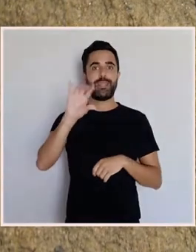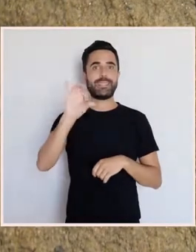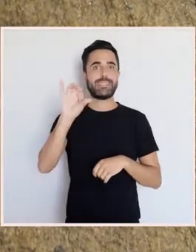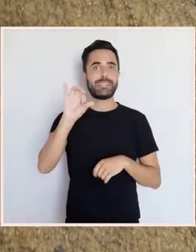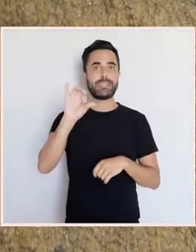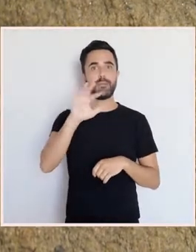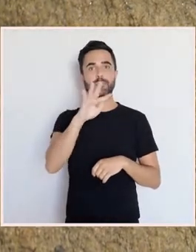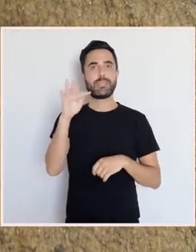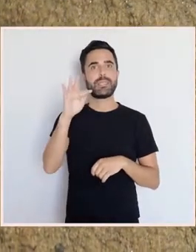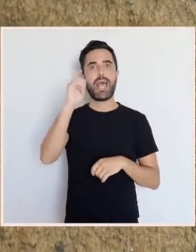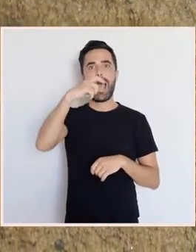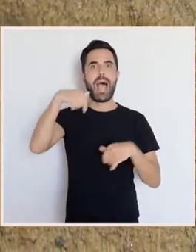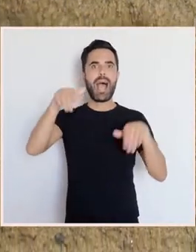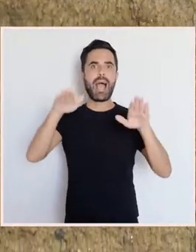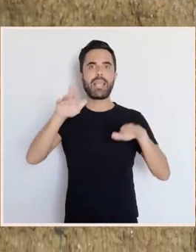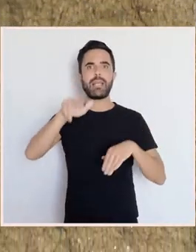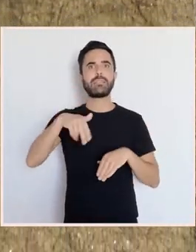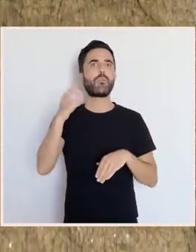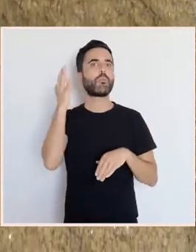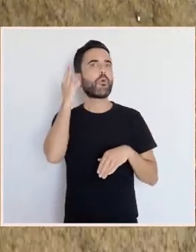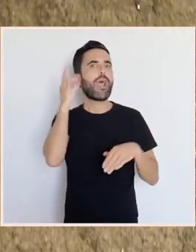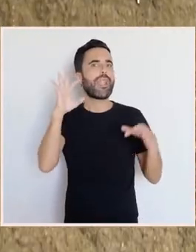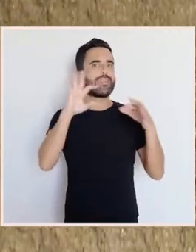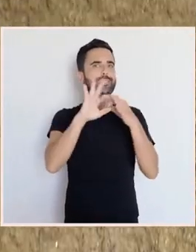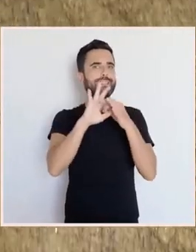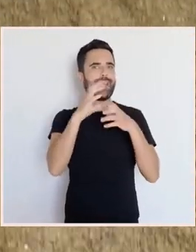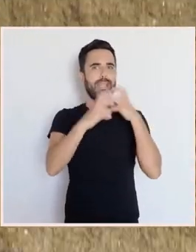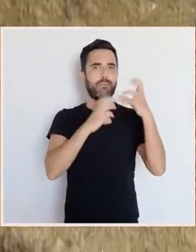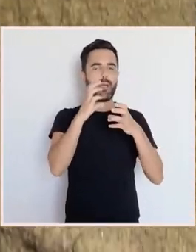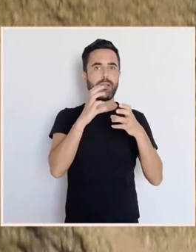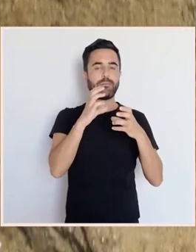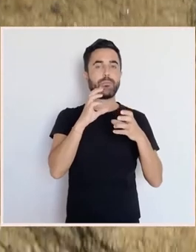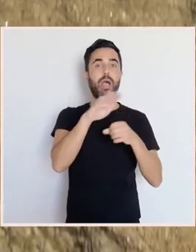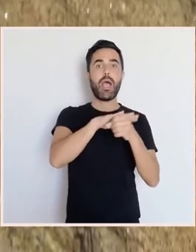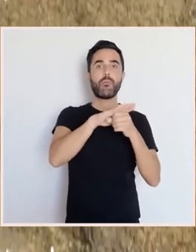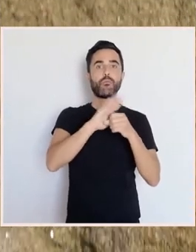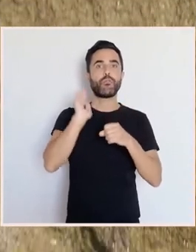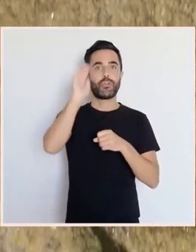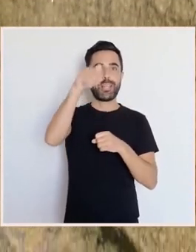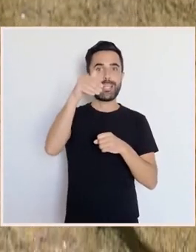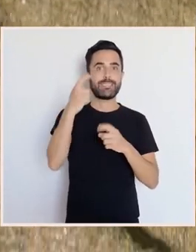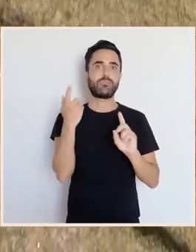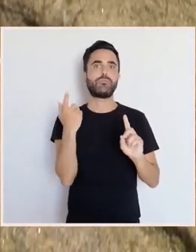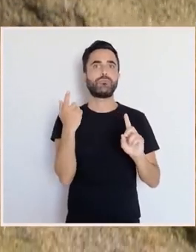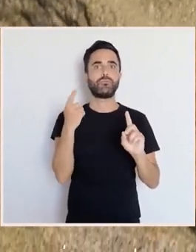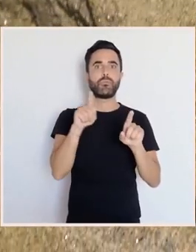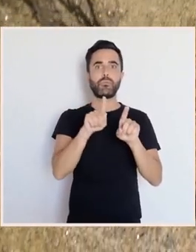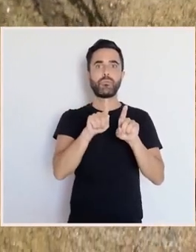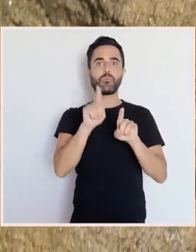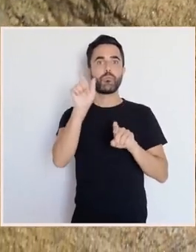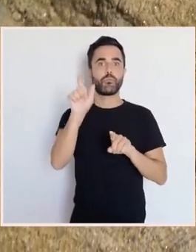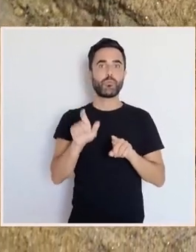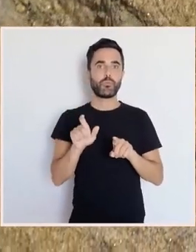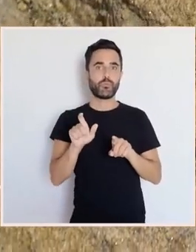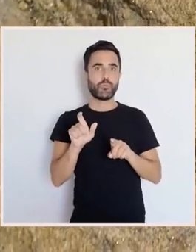podemos lembrar que as cereas non serían como as nosas cereas da agora, mitad muller, mitad peixe, senón que serían mitad